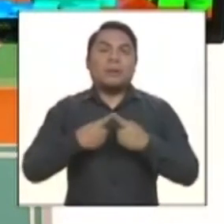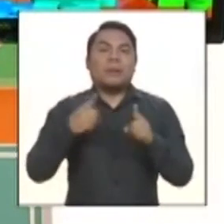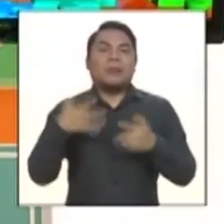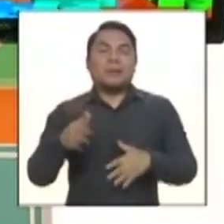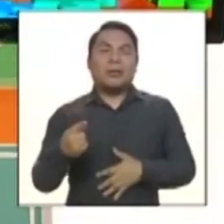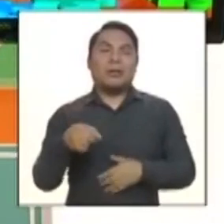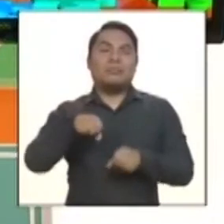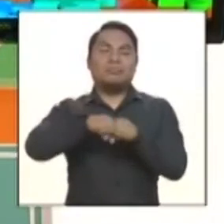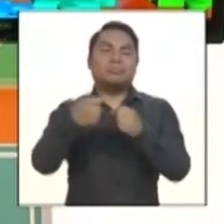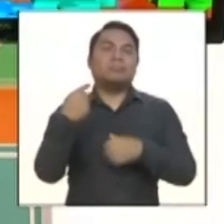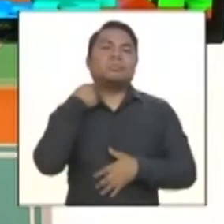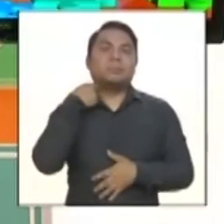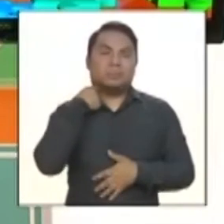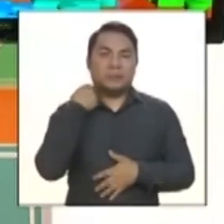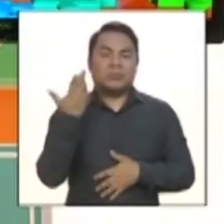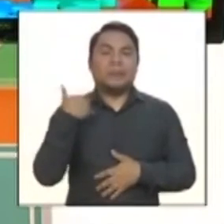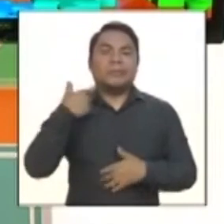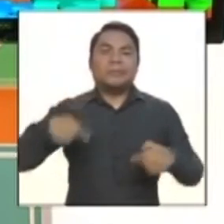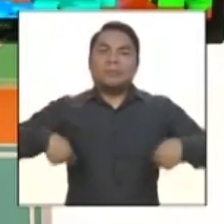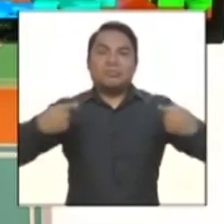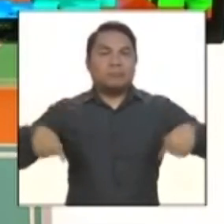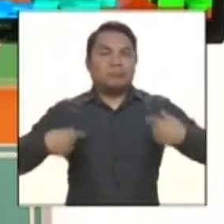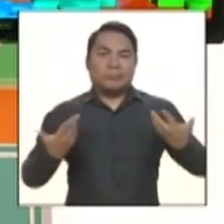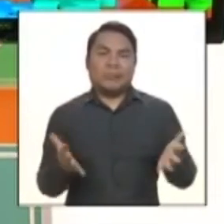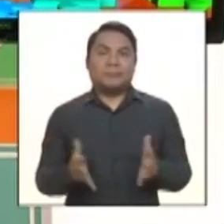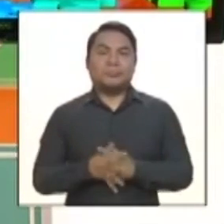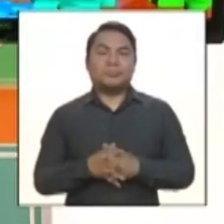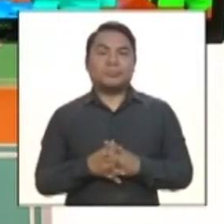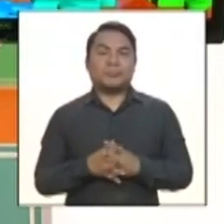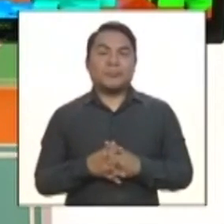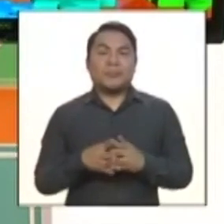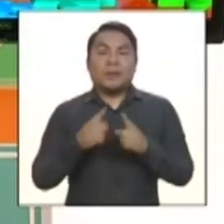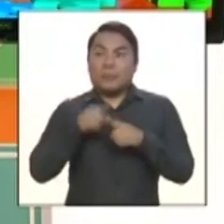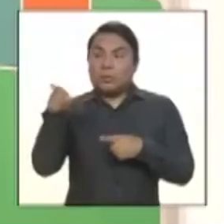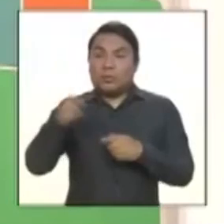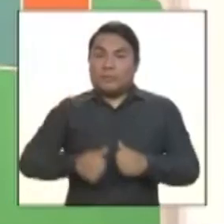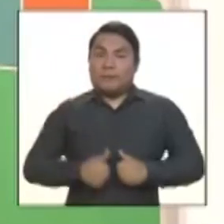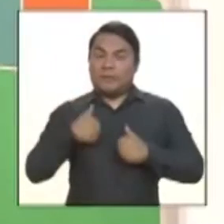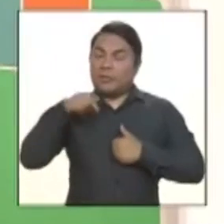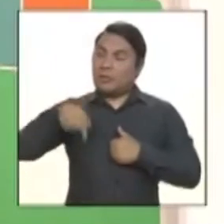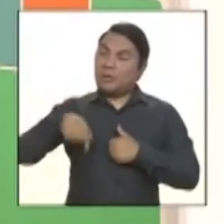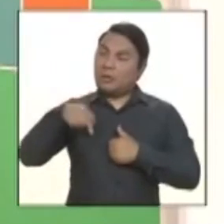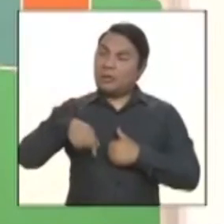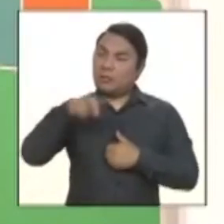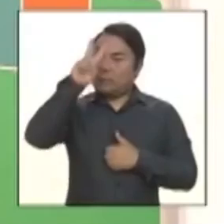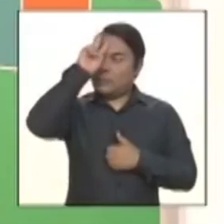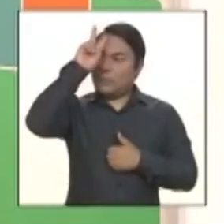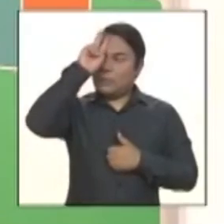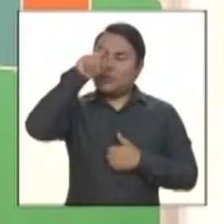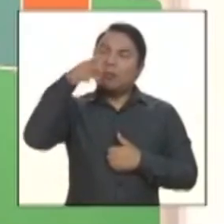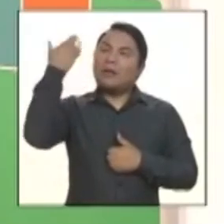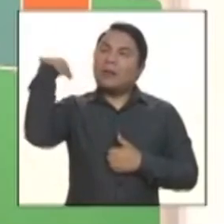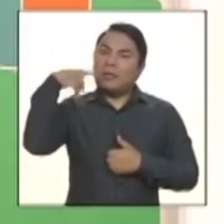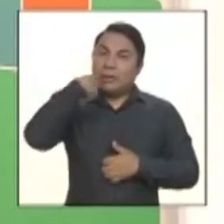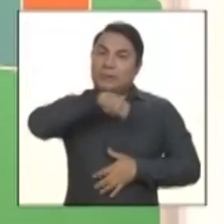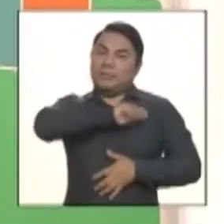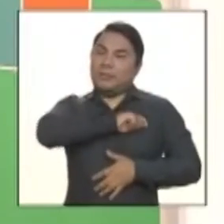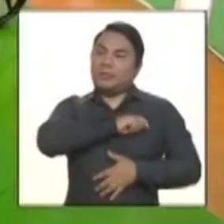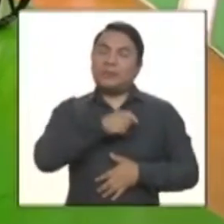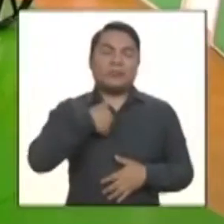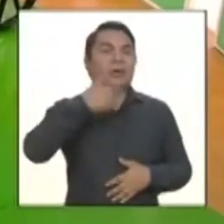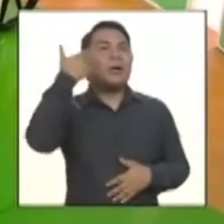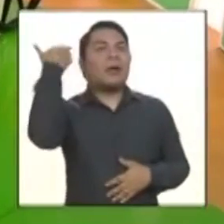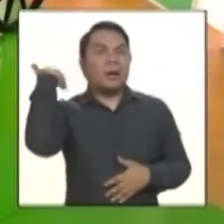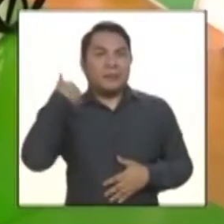confinó de alguna manera, ¿no? Claro. A la movilidad en silla de ruedas. Pero tú no vienes acá en Perú. ¿Hace cuánto tiempo estás en España? Eh, diez